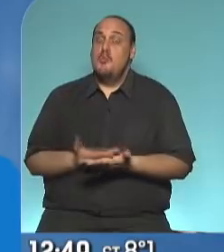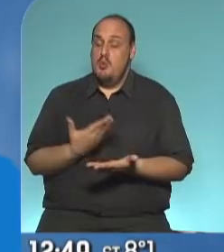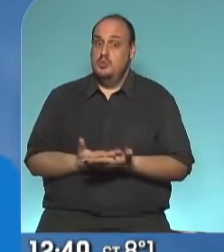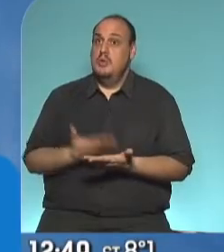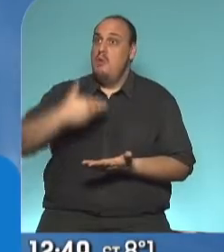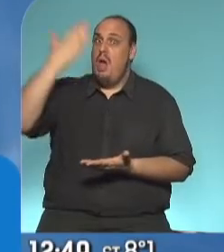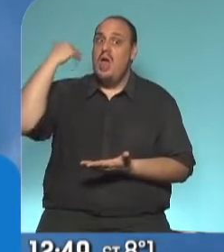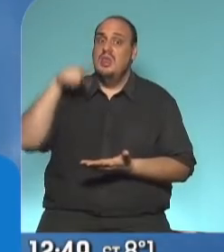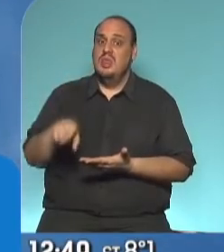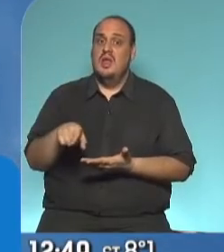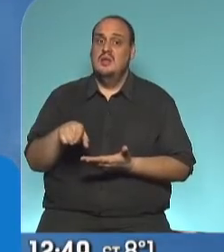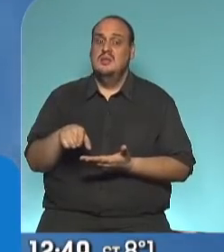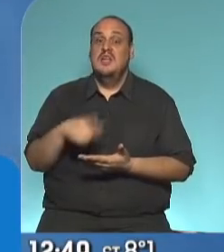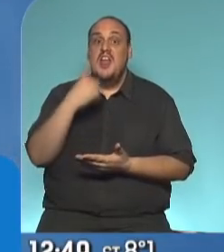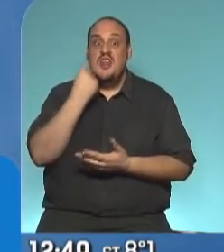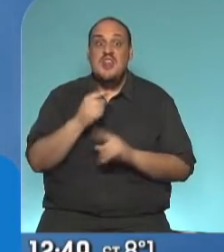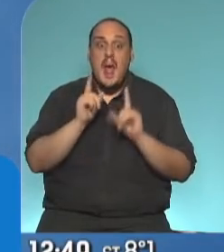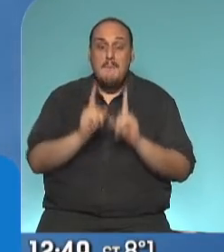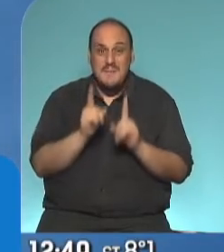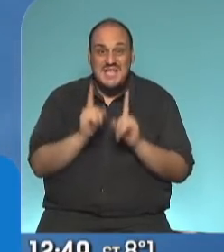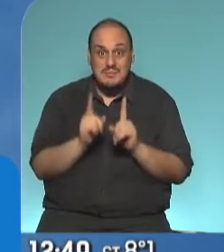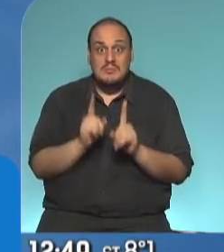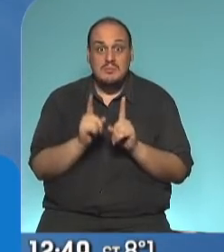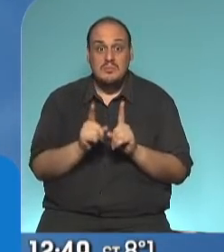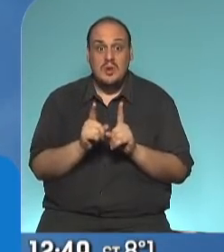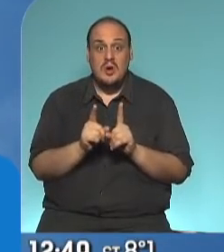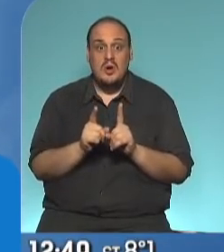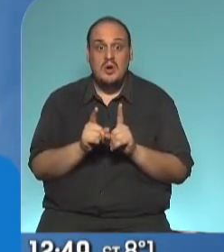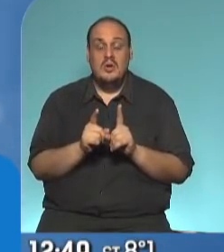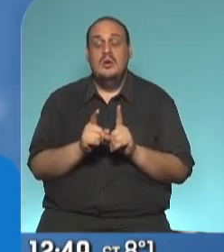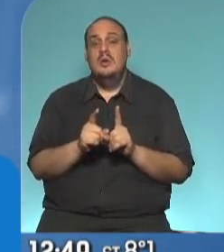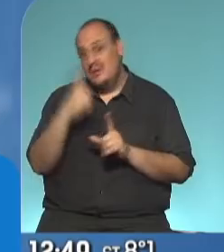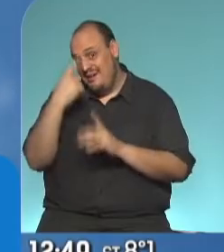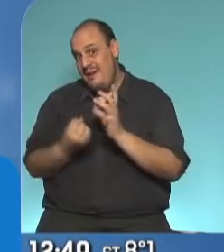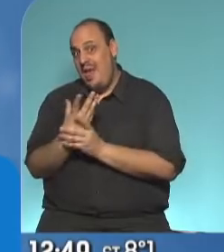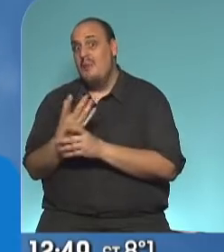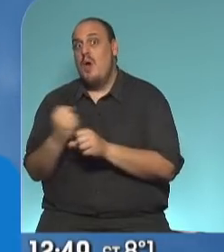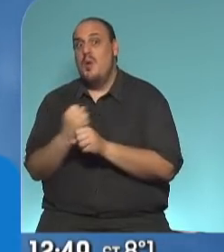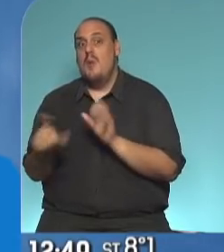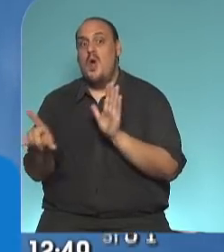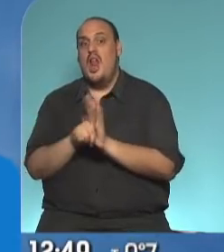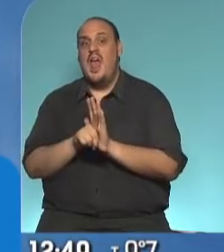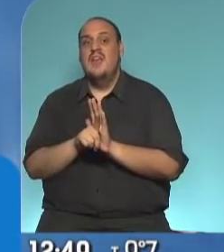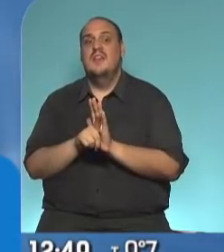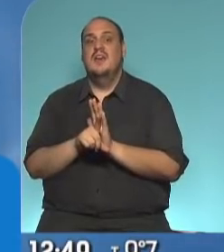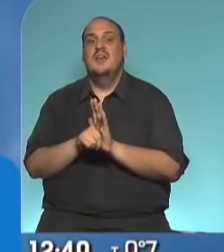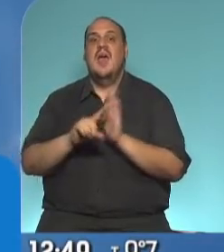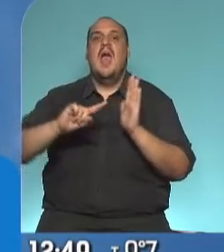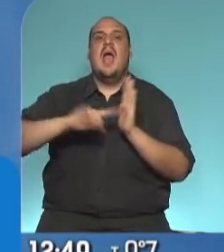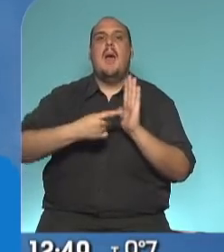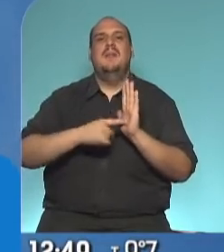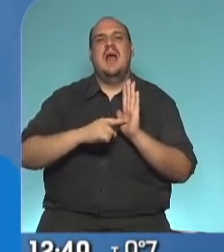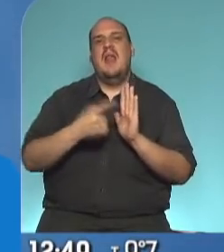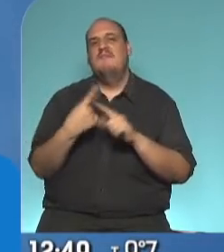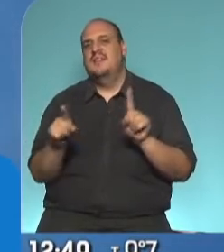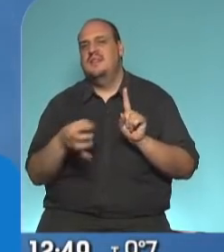en el mismo día en que hicimos la ley de las capitales alternativas, que fue